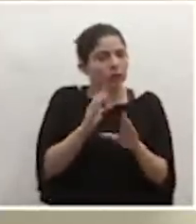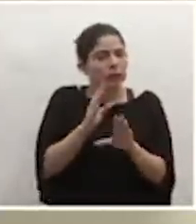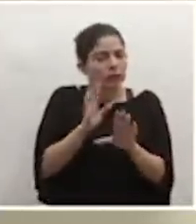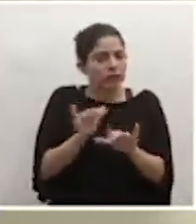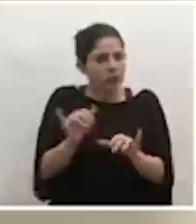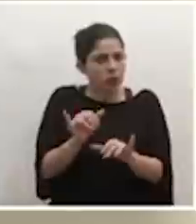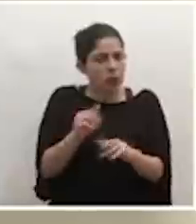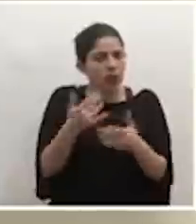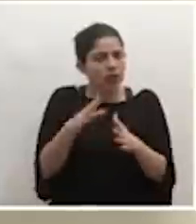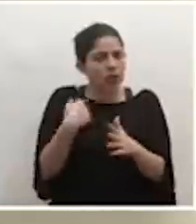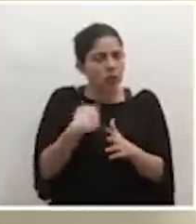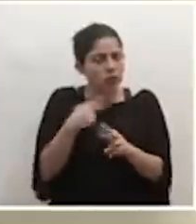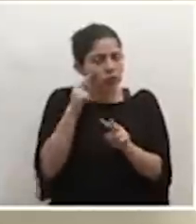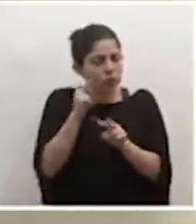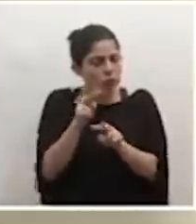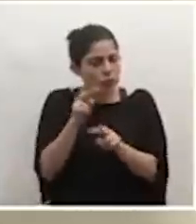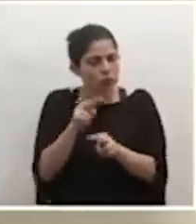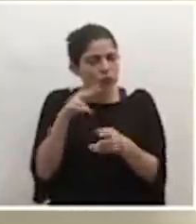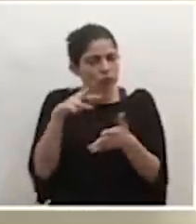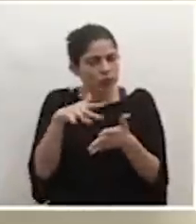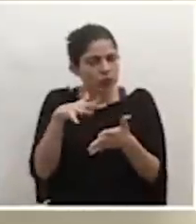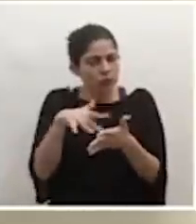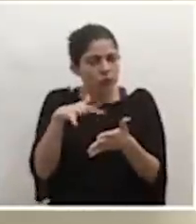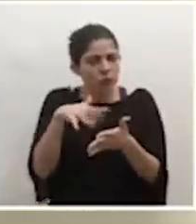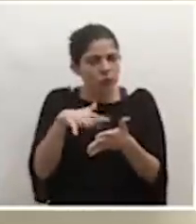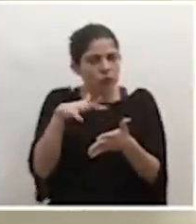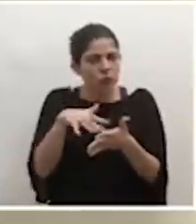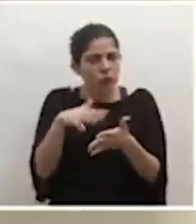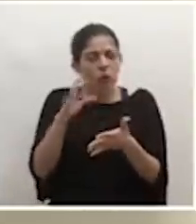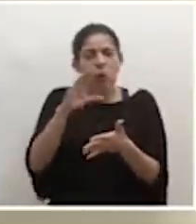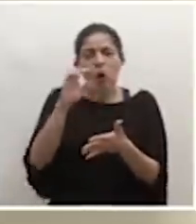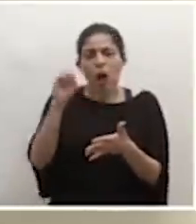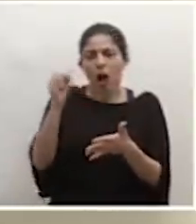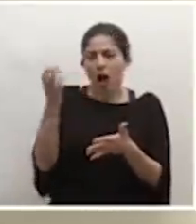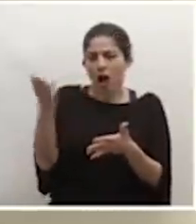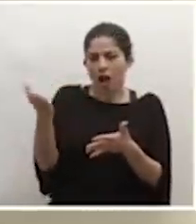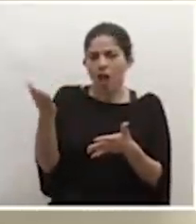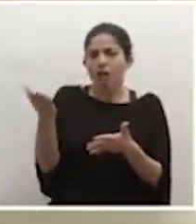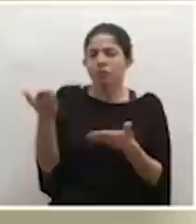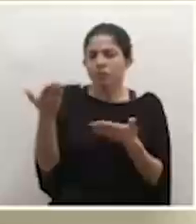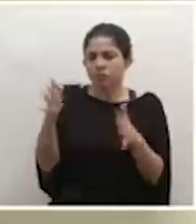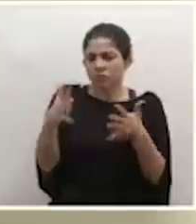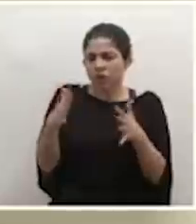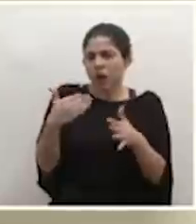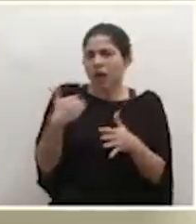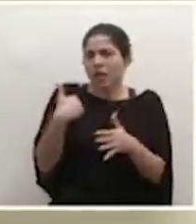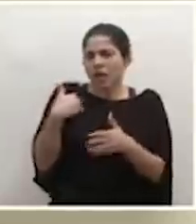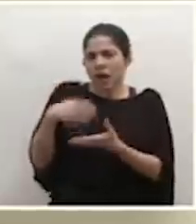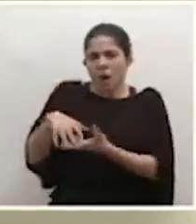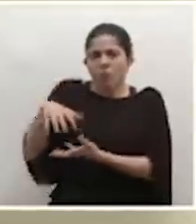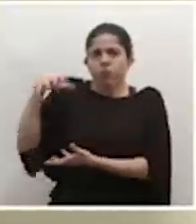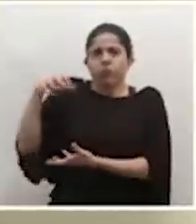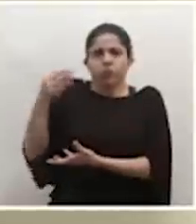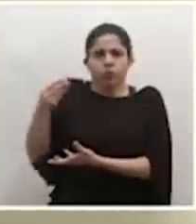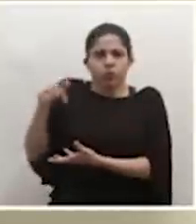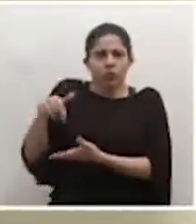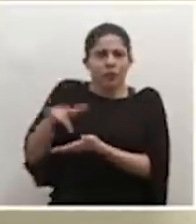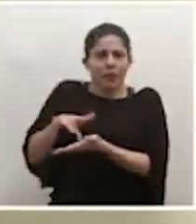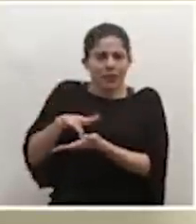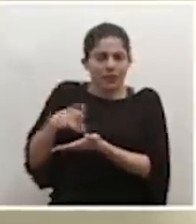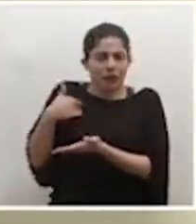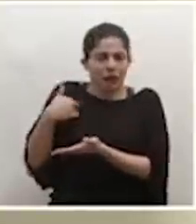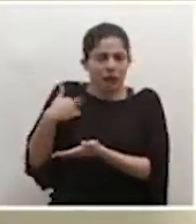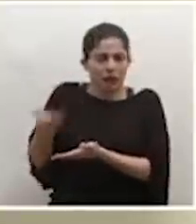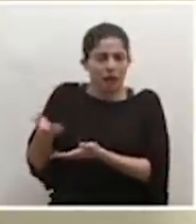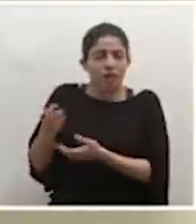hemos estado atentos a estos estudios, ya de todos modos la Caja Costarricense de Seguro Social tiene un acervo importante de este medicamento y